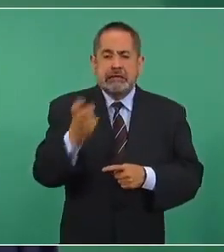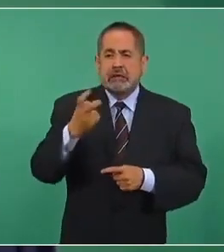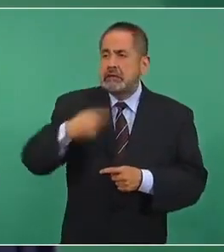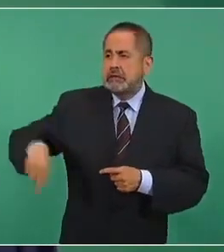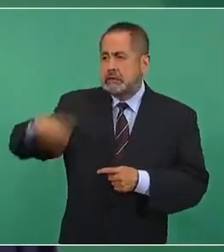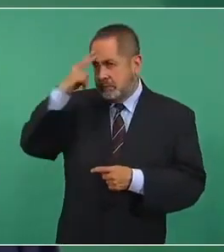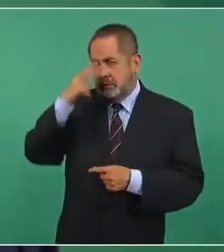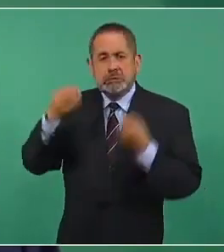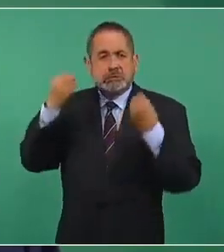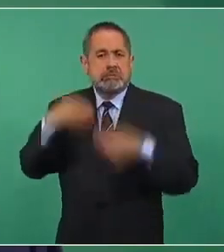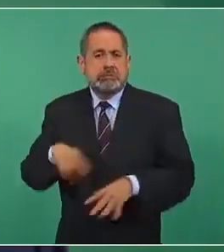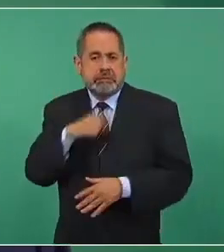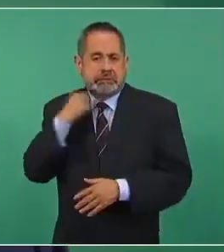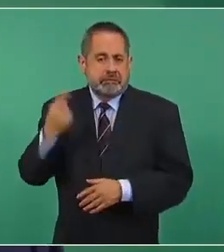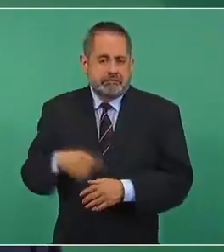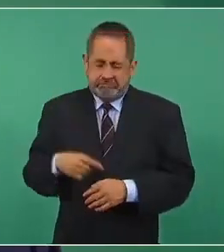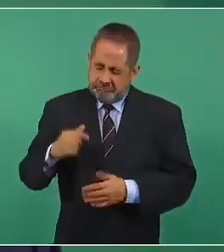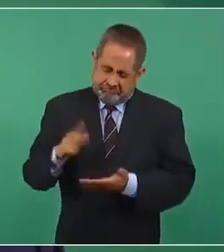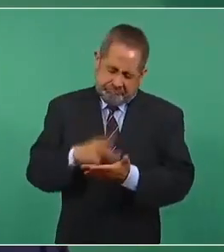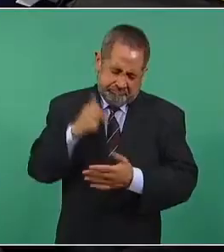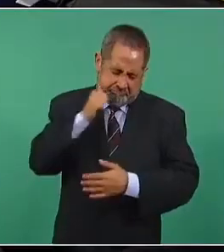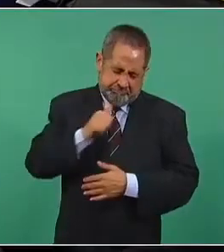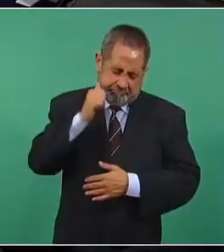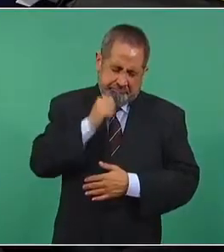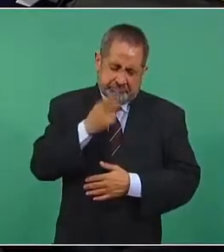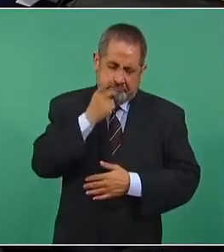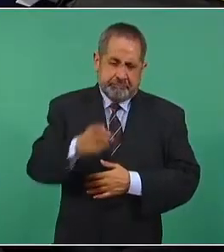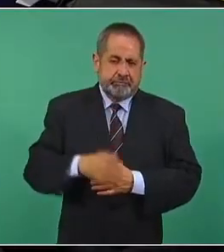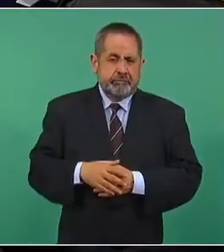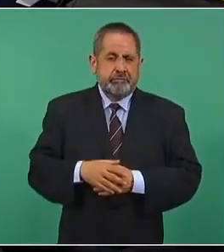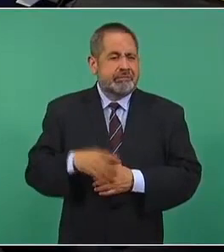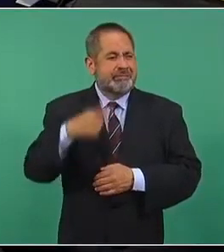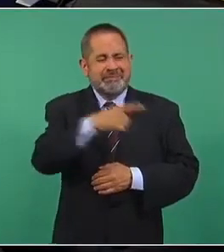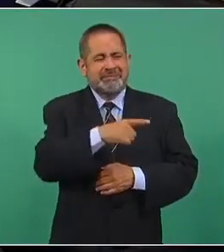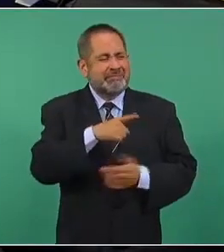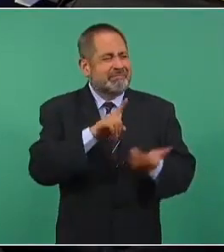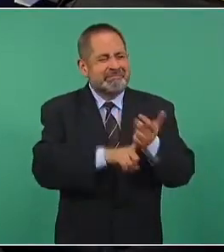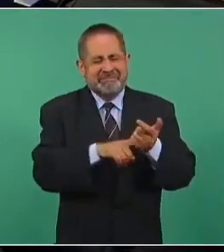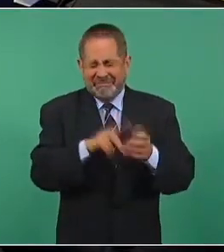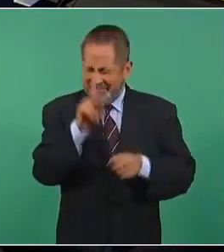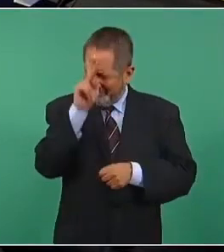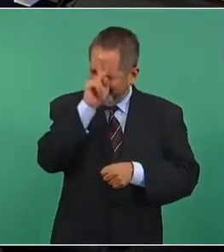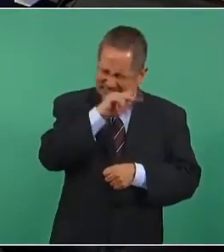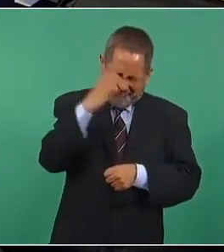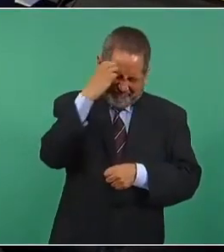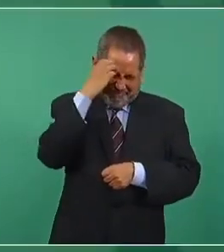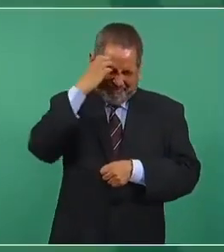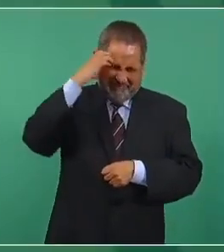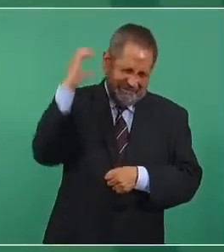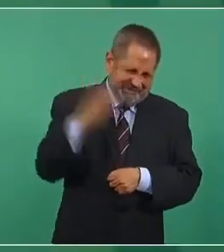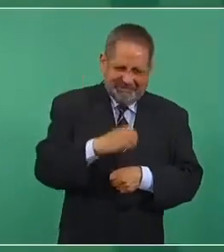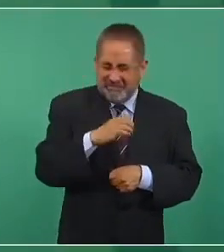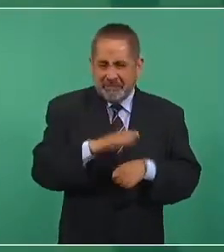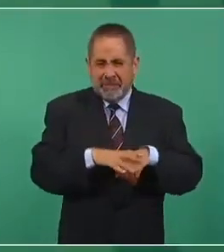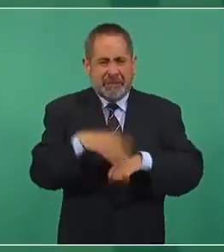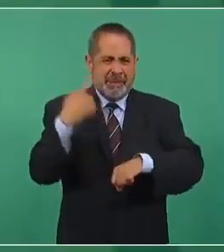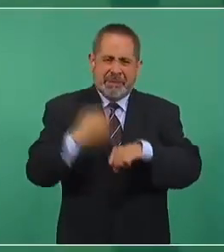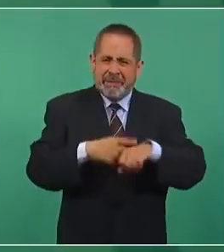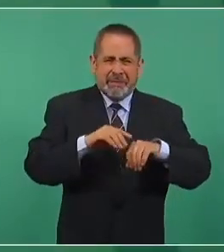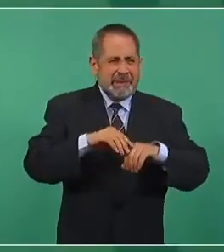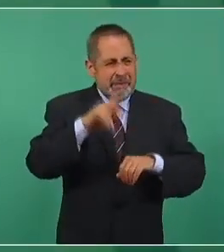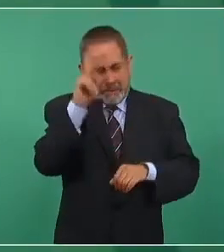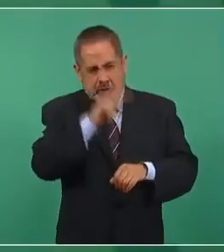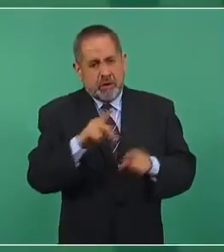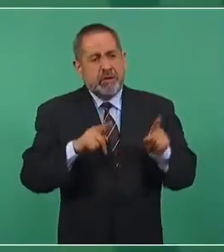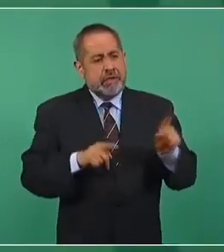Eso siempre lo he dicho, no es una pandemia, es una peste. Entonces, todos tenemos que ayudar.